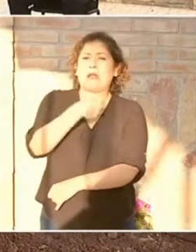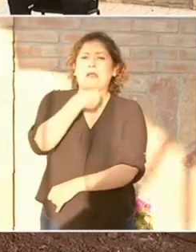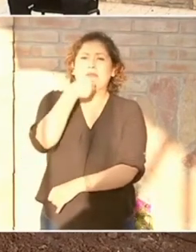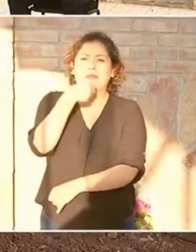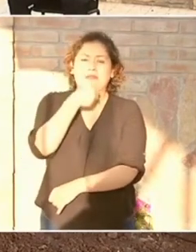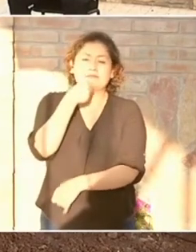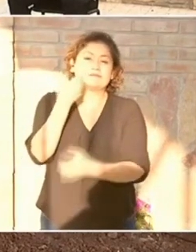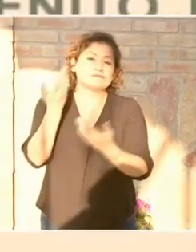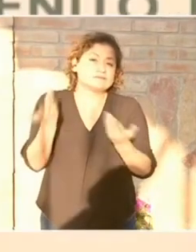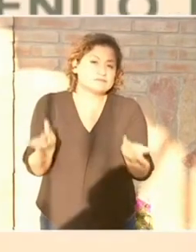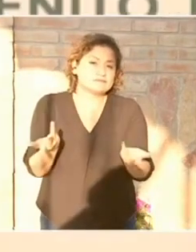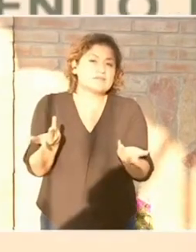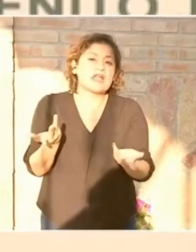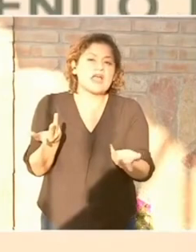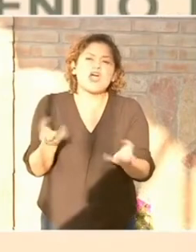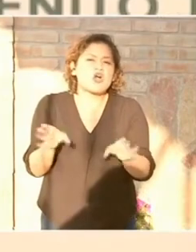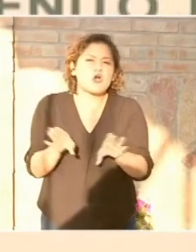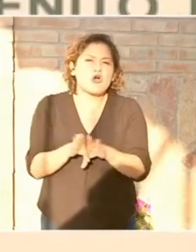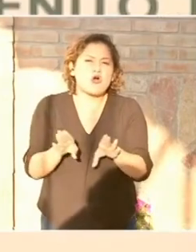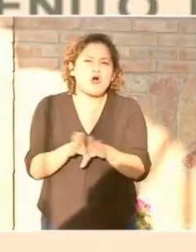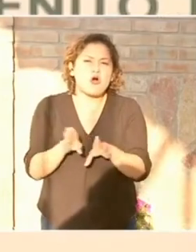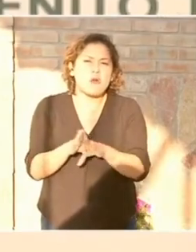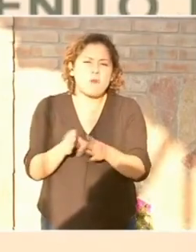pues tienen que ver con el estado de ánimo.